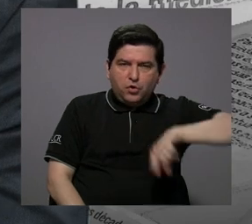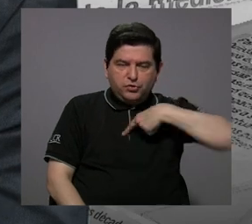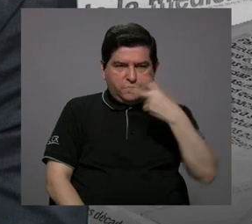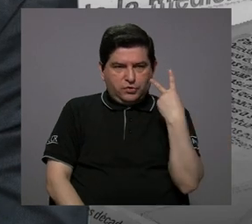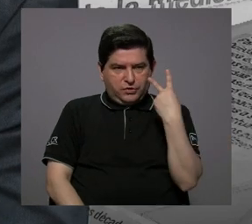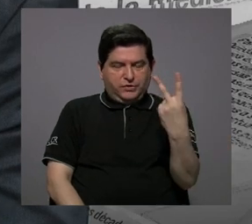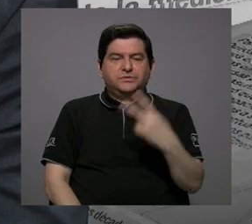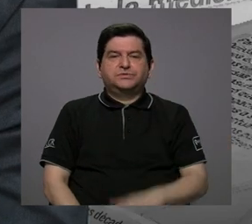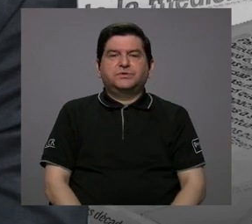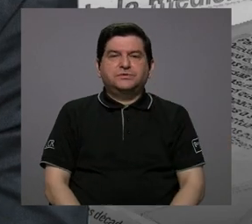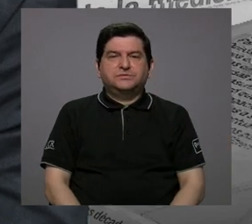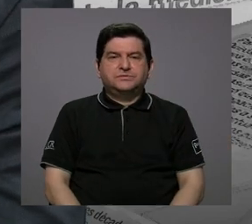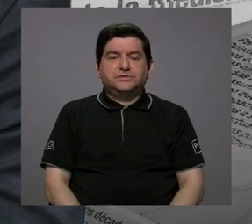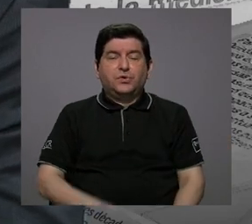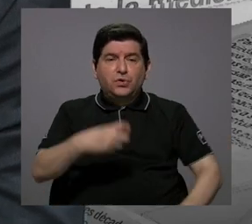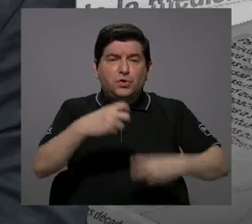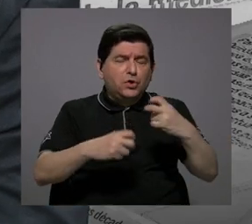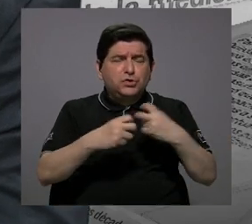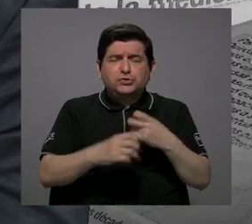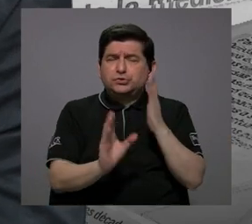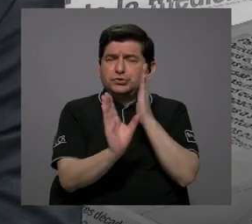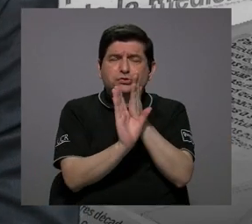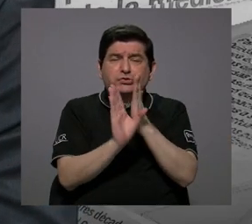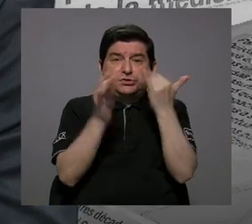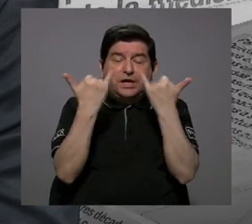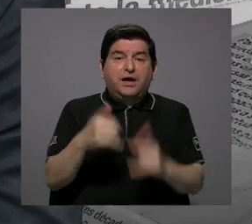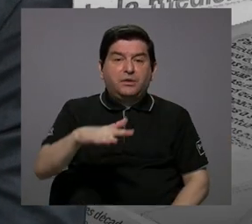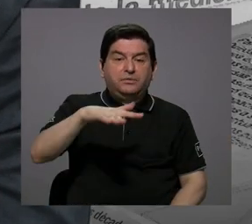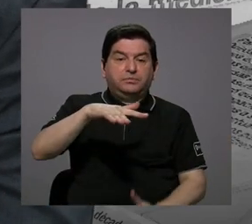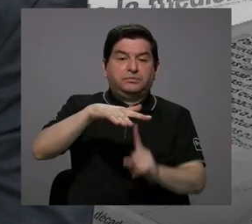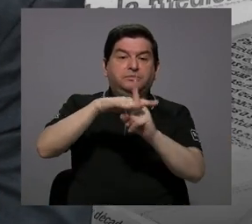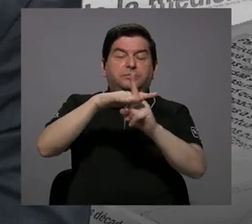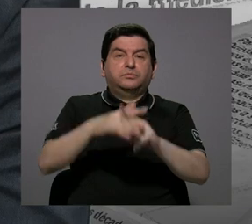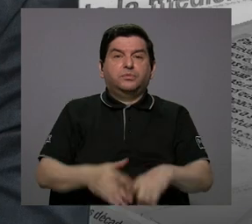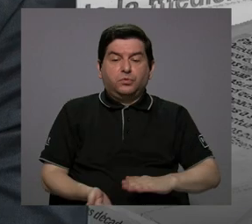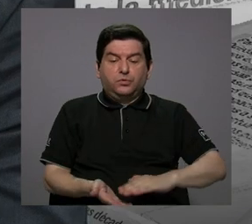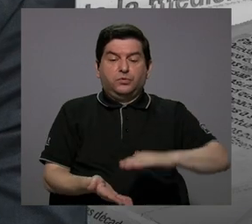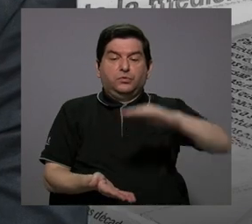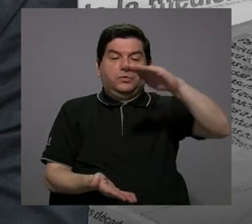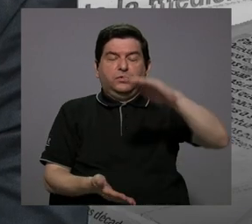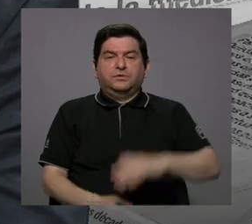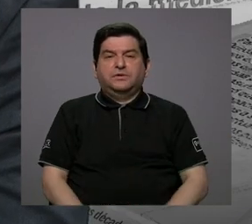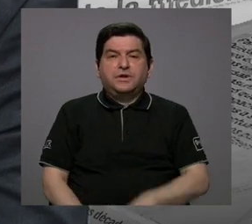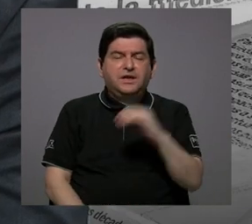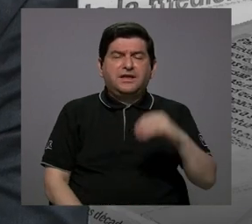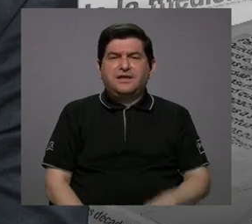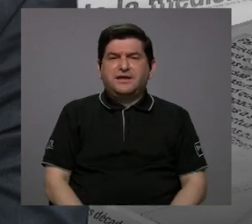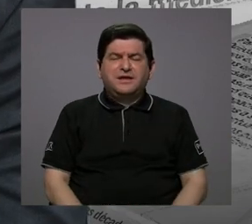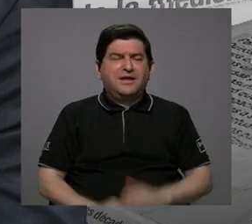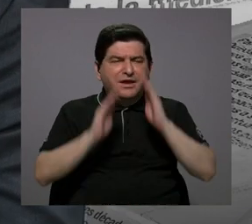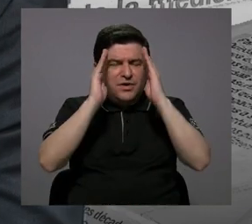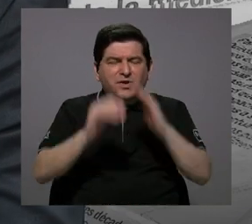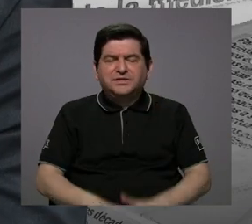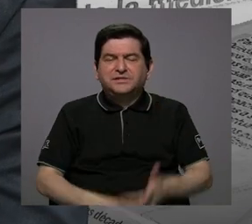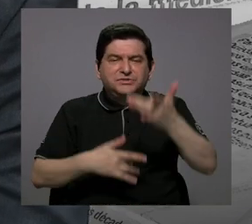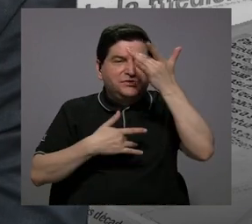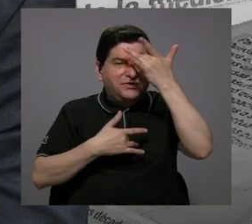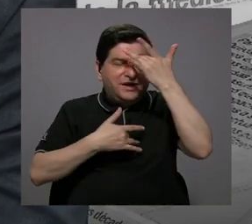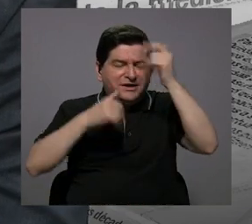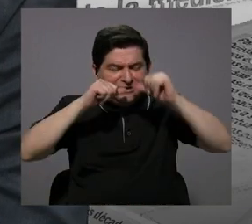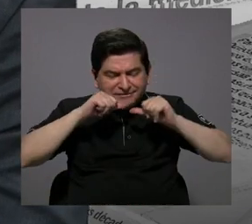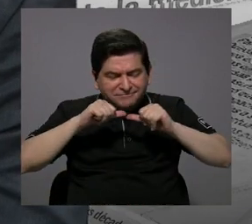observamos, problemas psicológicos que ahora se están evidenciando aún más. Y lógicamente el descuido de enfermedades crónicas,